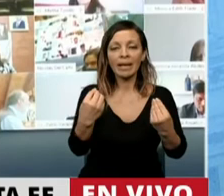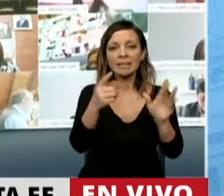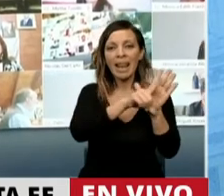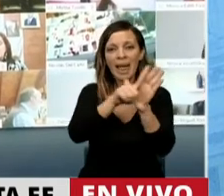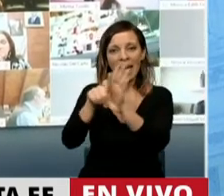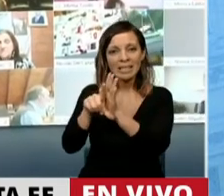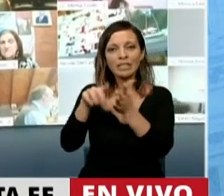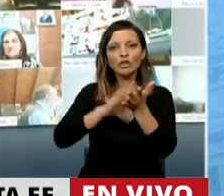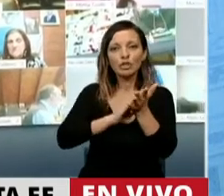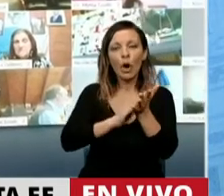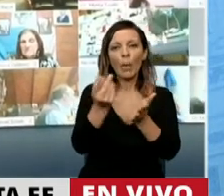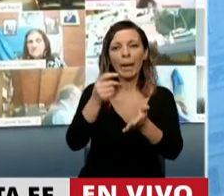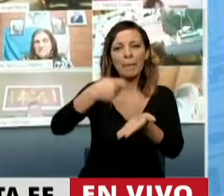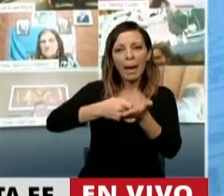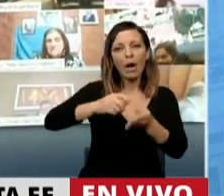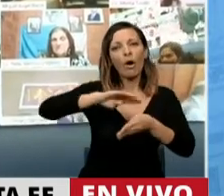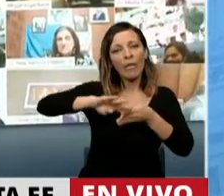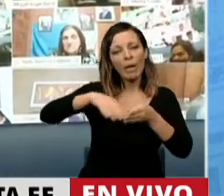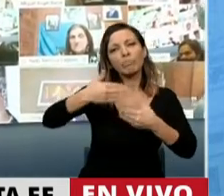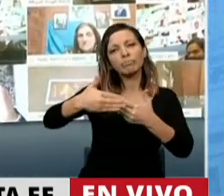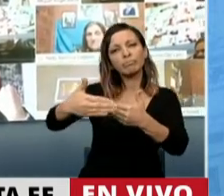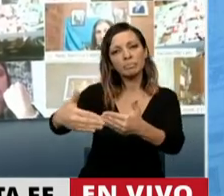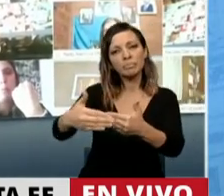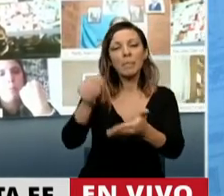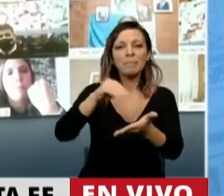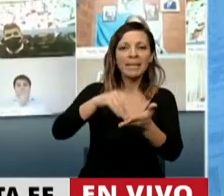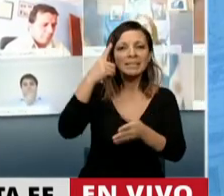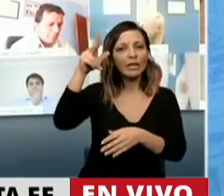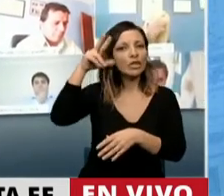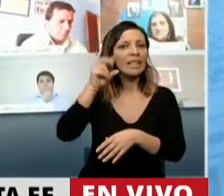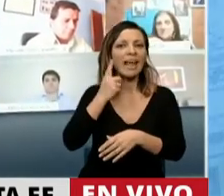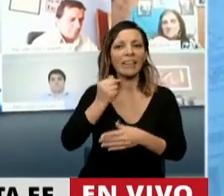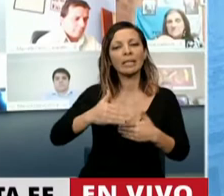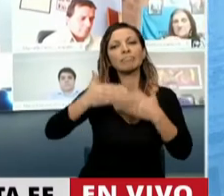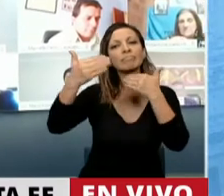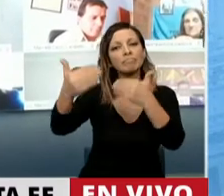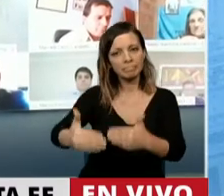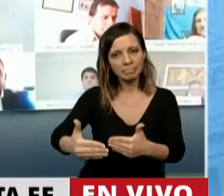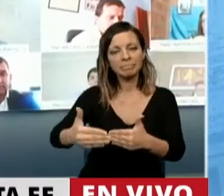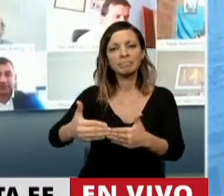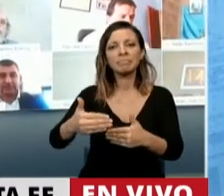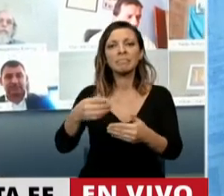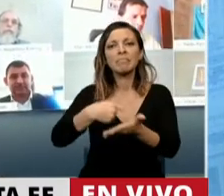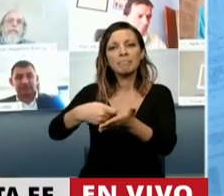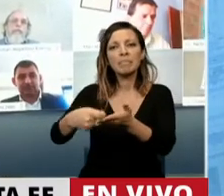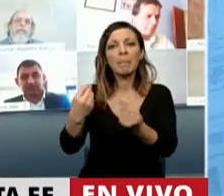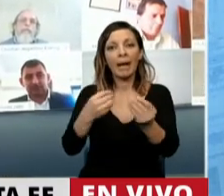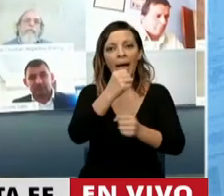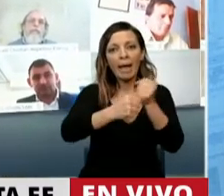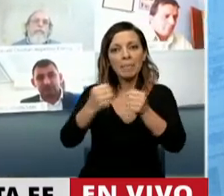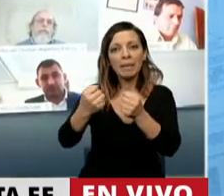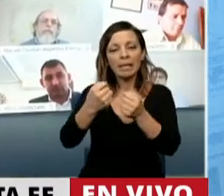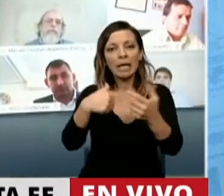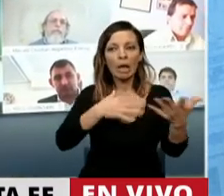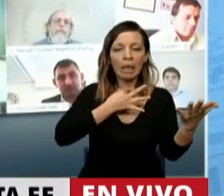moratoria y también estos 180 días de prórroga de plazos que para muchas empresas en